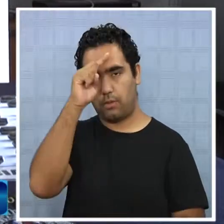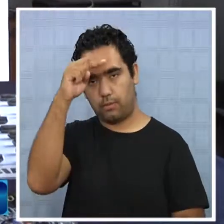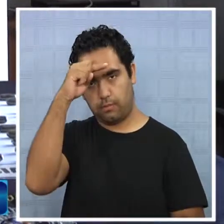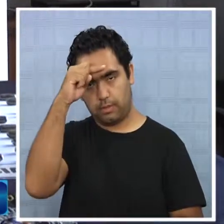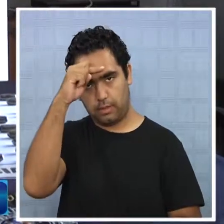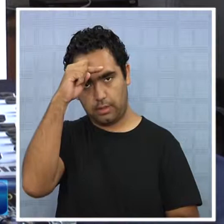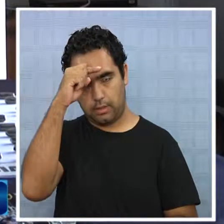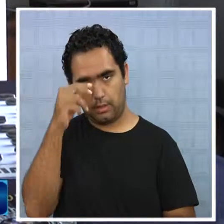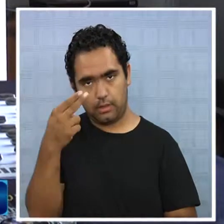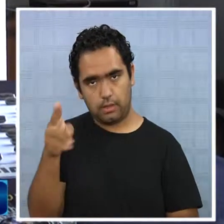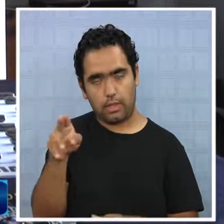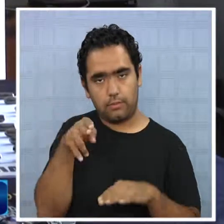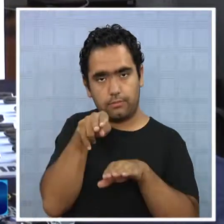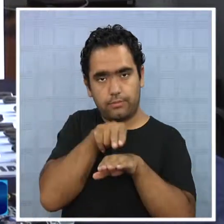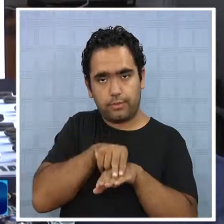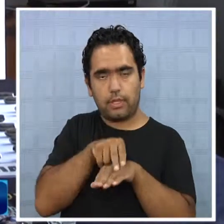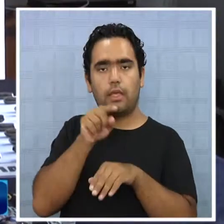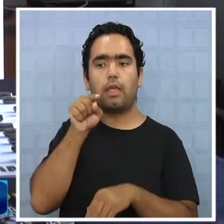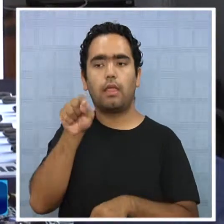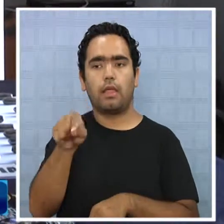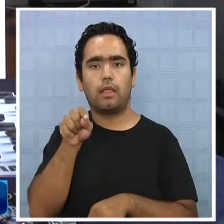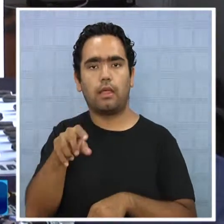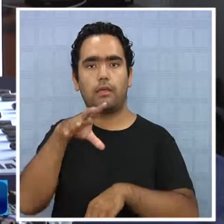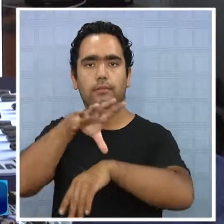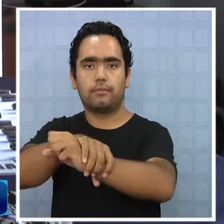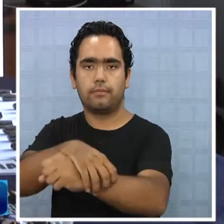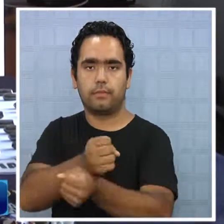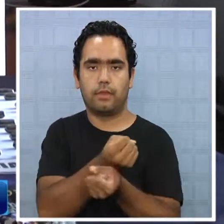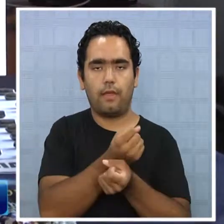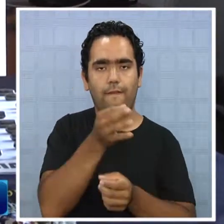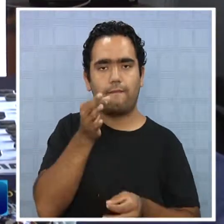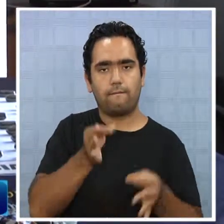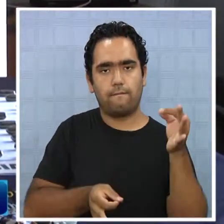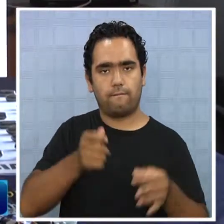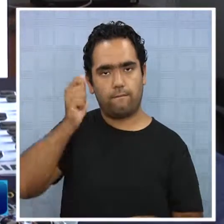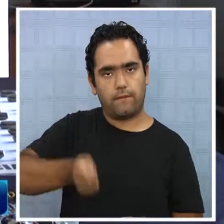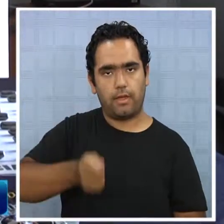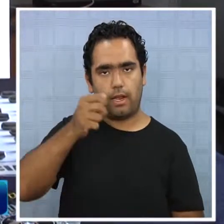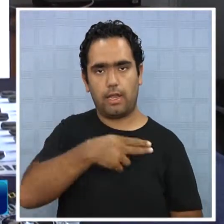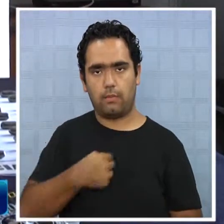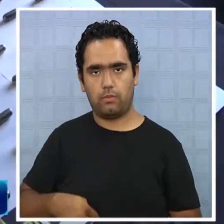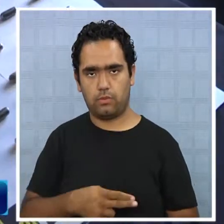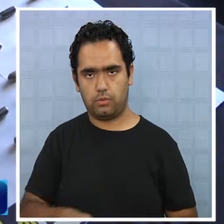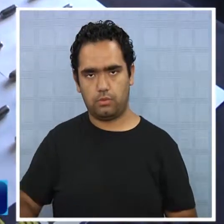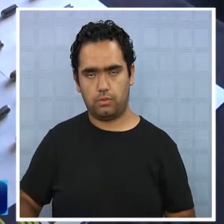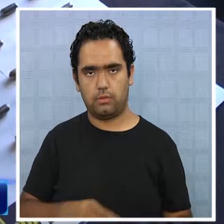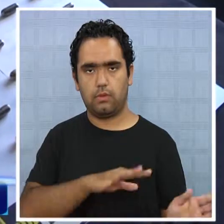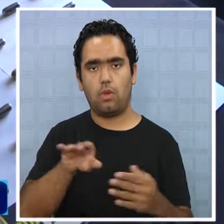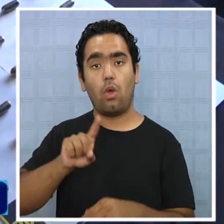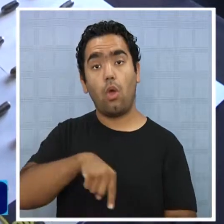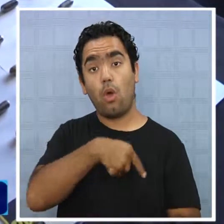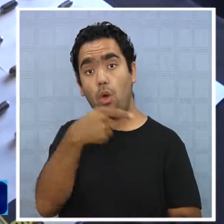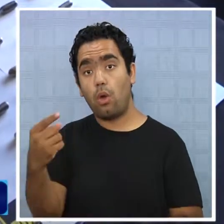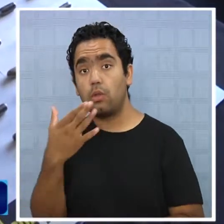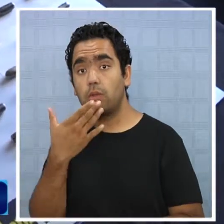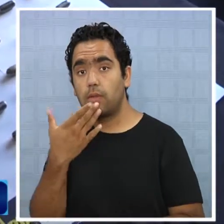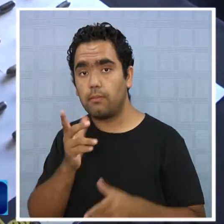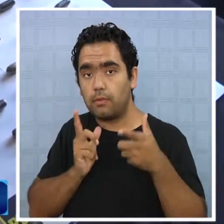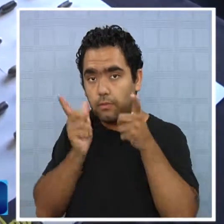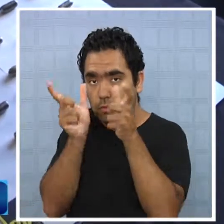se encuentra en el hospital regional y desde allí será puesto a disposición de la Fiscalía de Pozo Almonte.